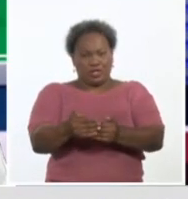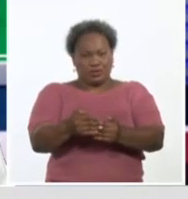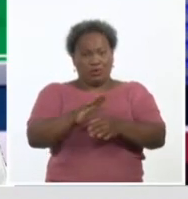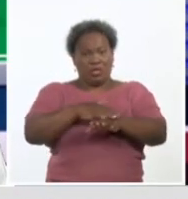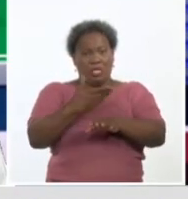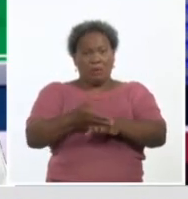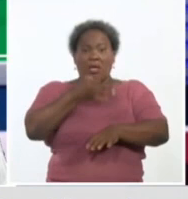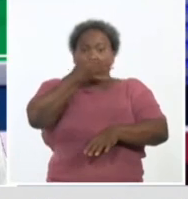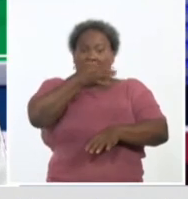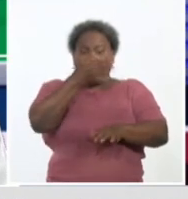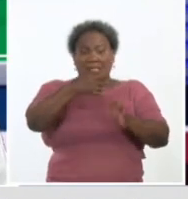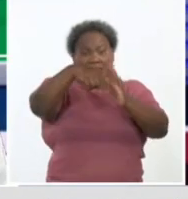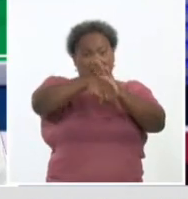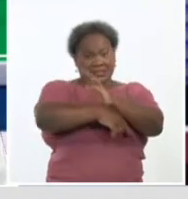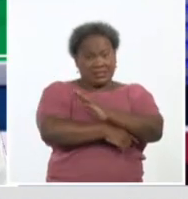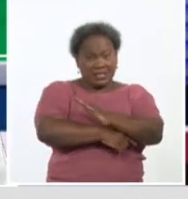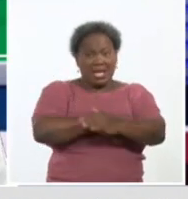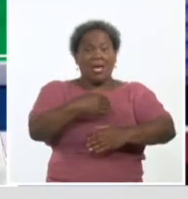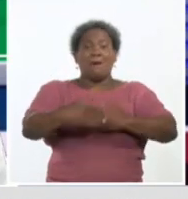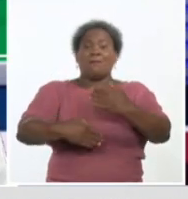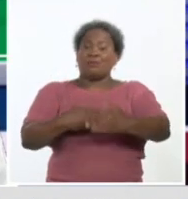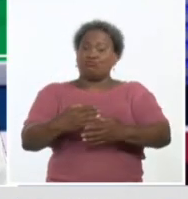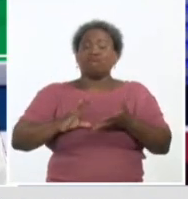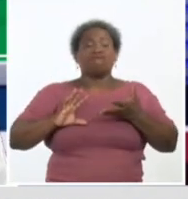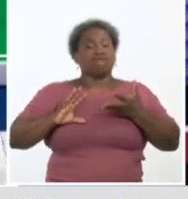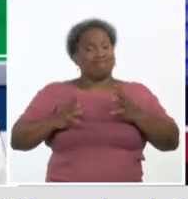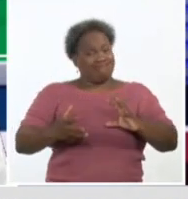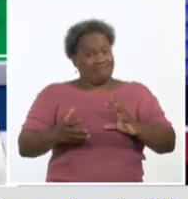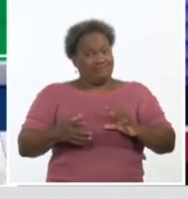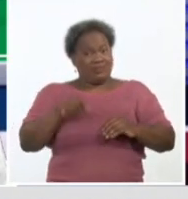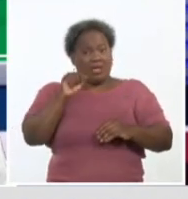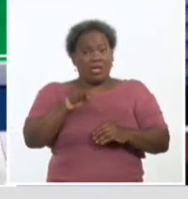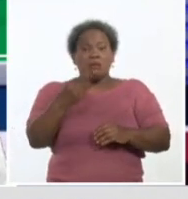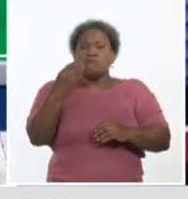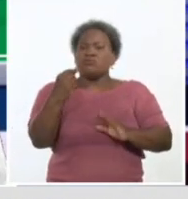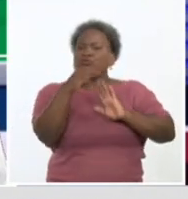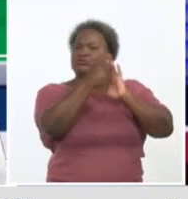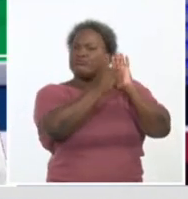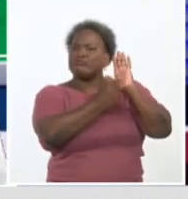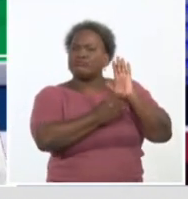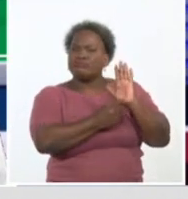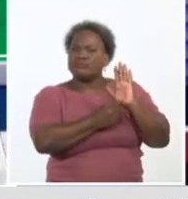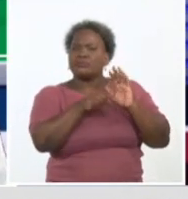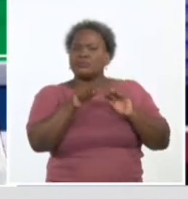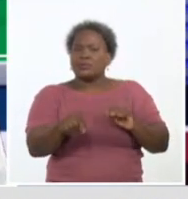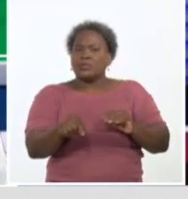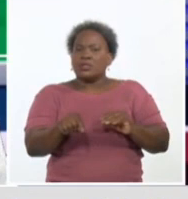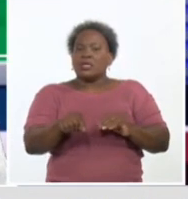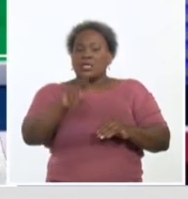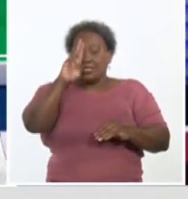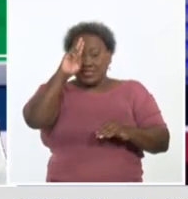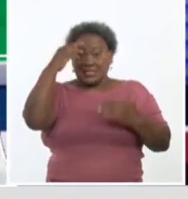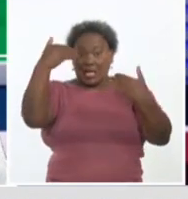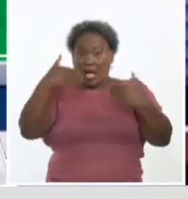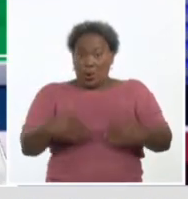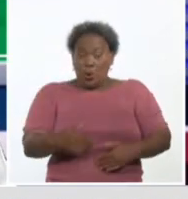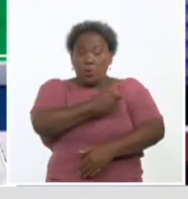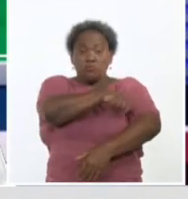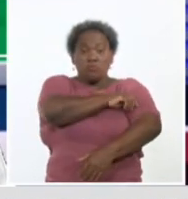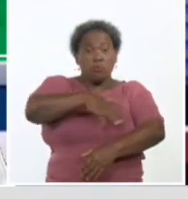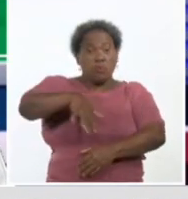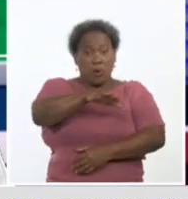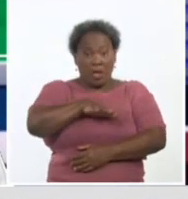detalle, que es un proceso complejo. Intervienen muchos elementos. Interviene el sistema de salud, interviene la población, los